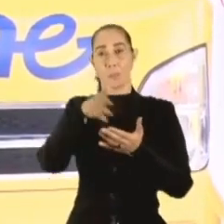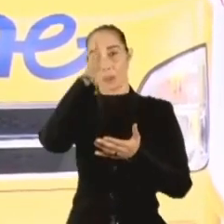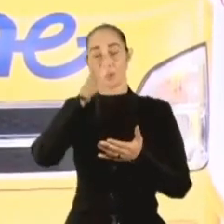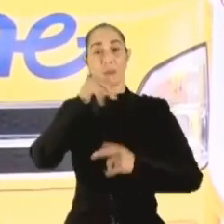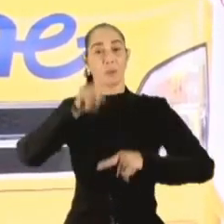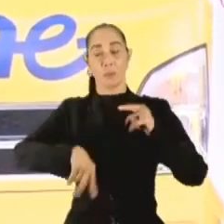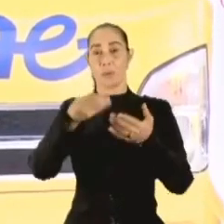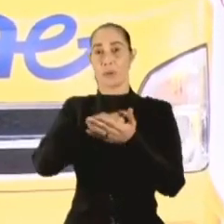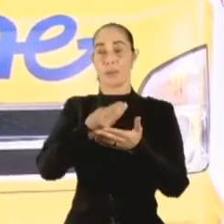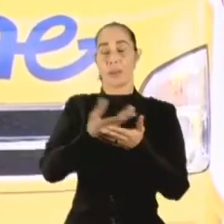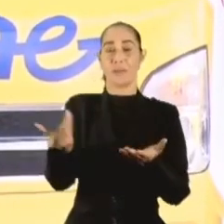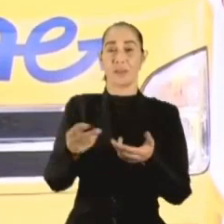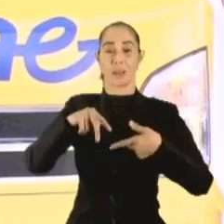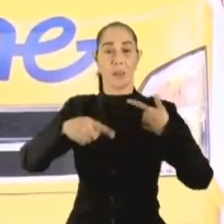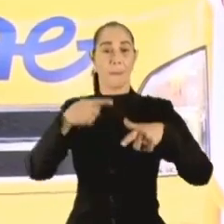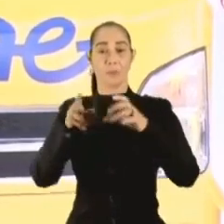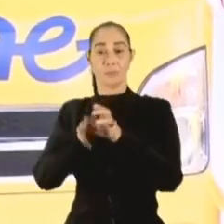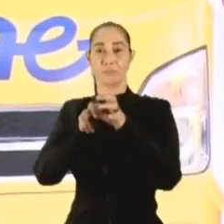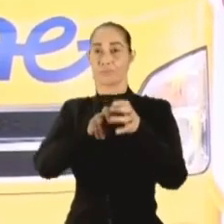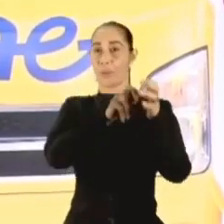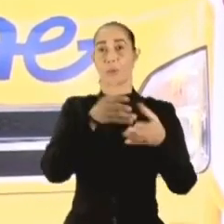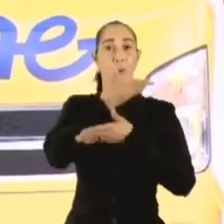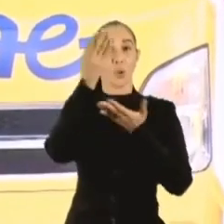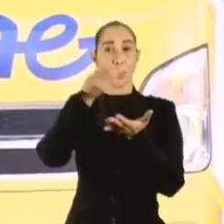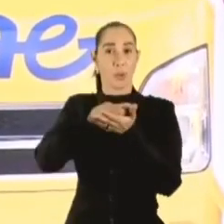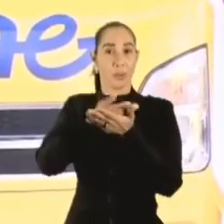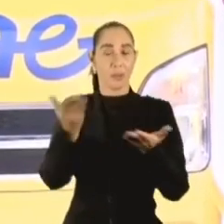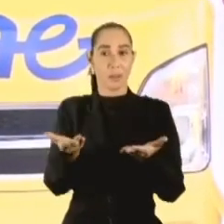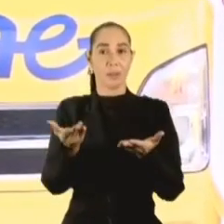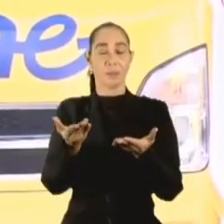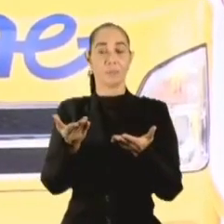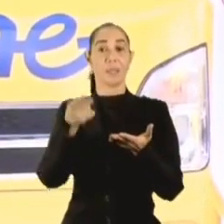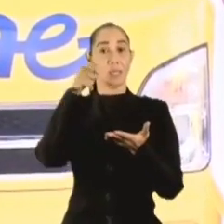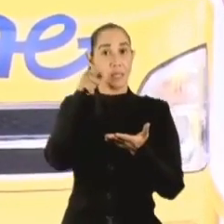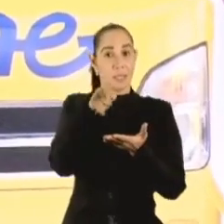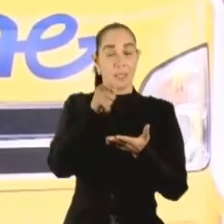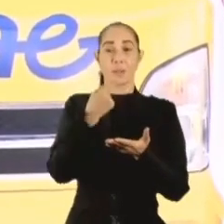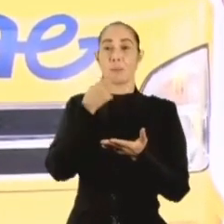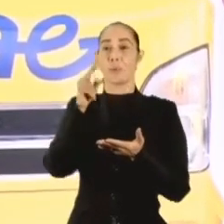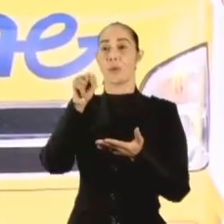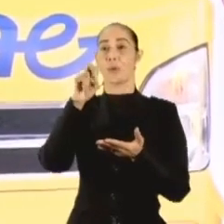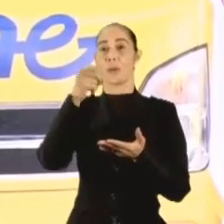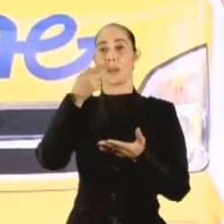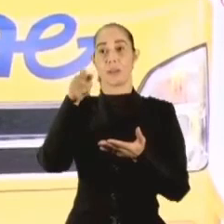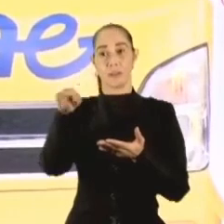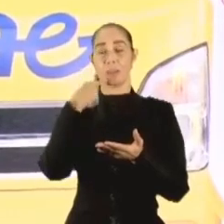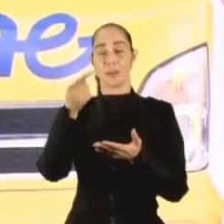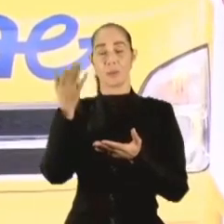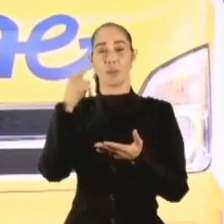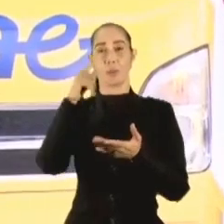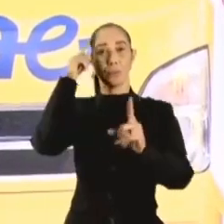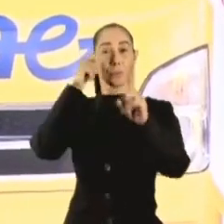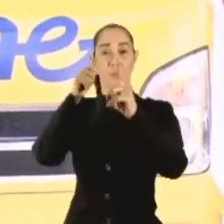de los padres hasta problemas de transporte y esas están relacionadas porque como dijo Nésimo, uno de los objetivos